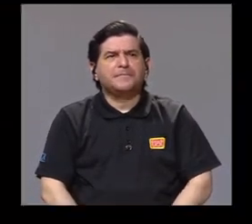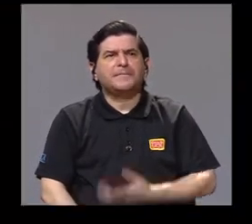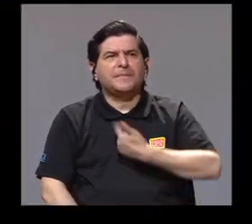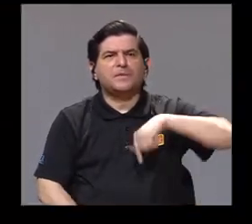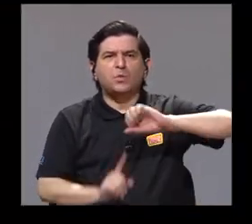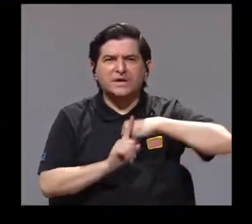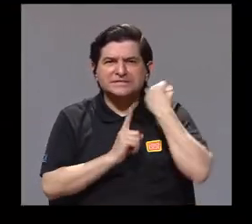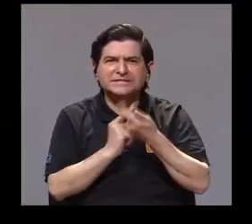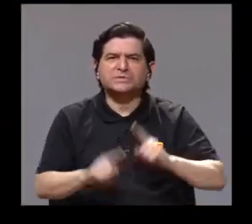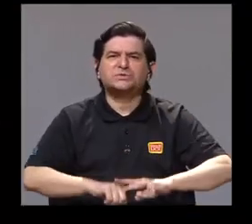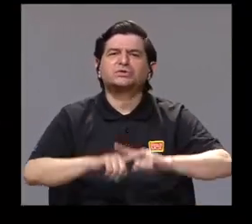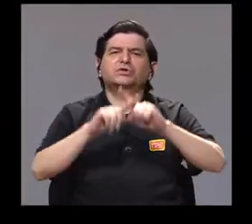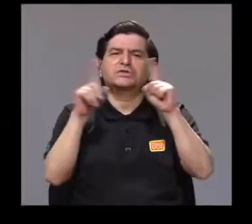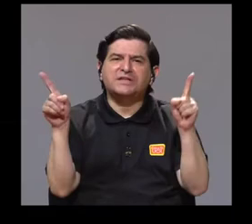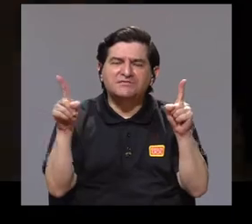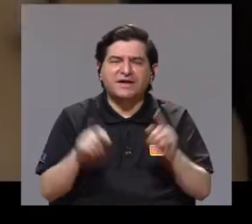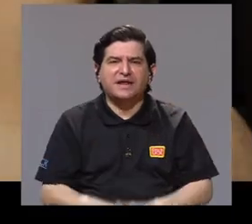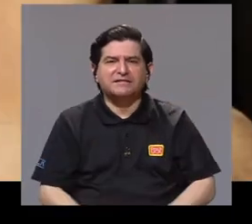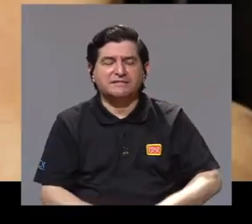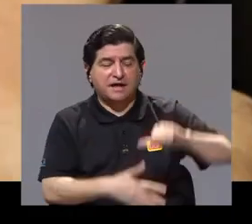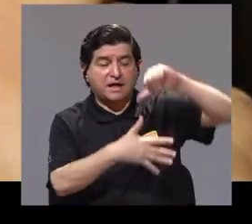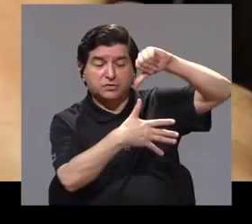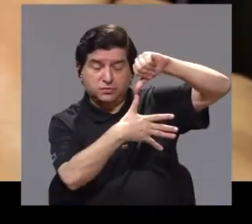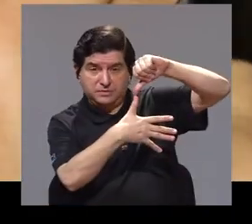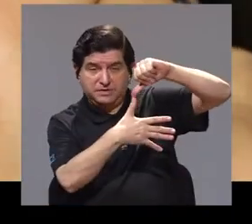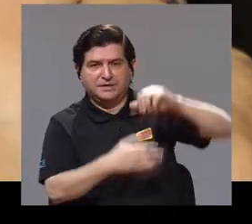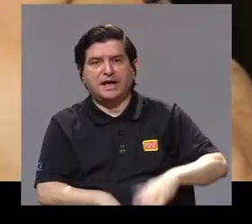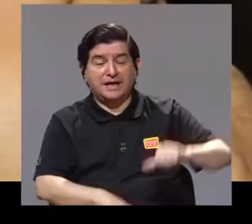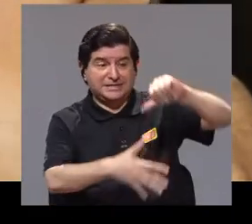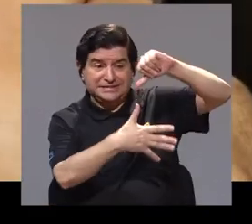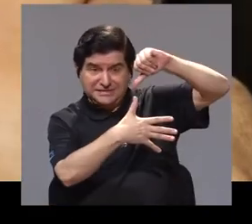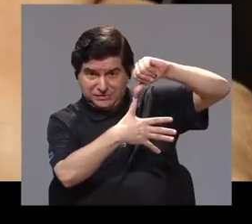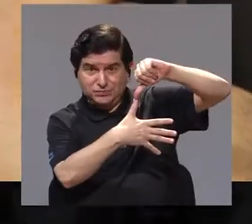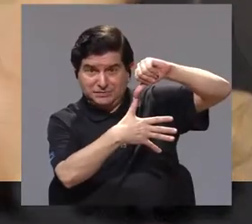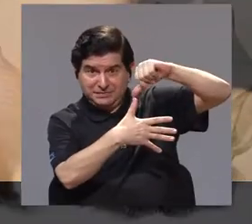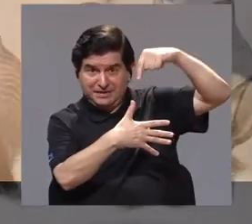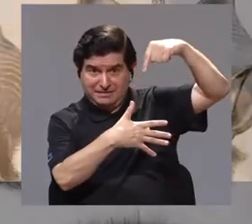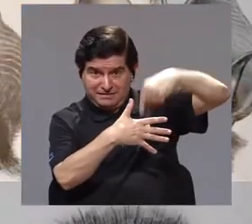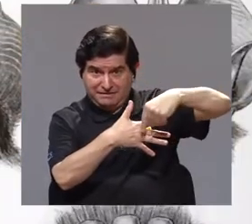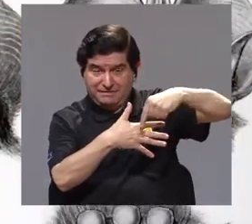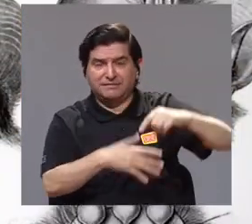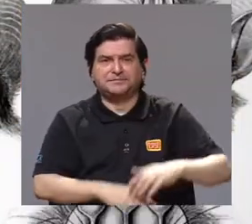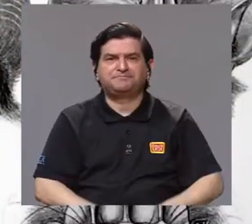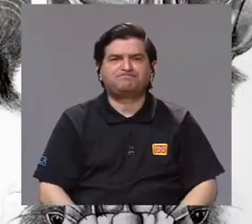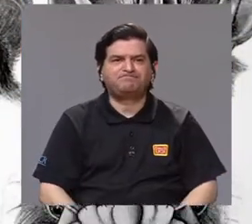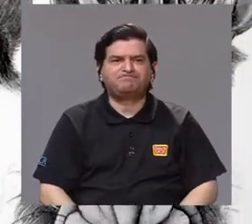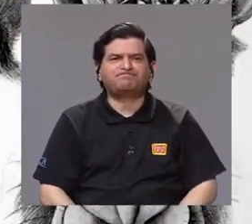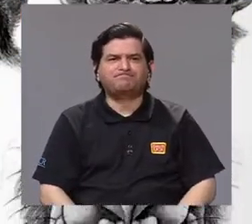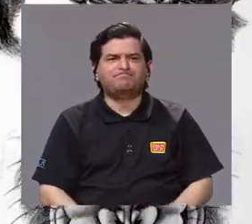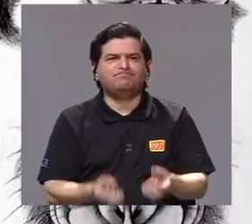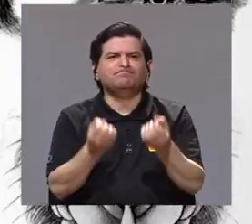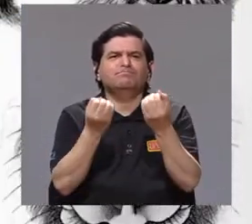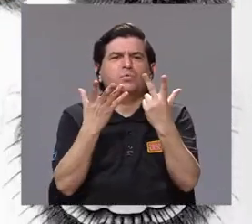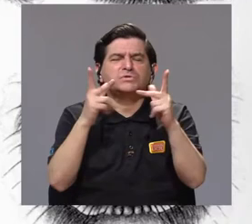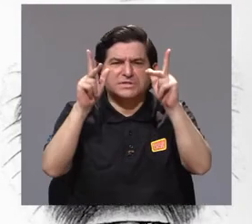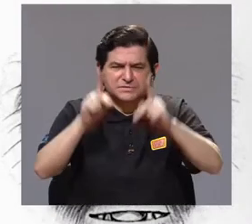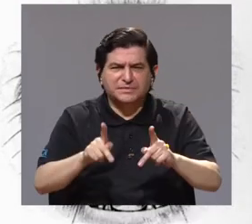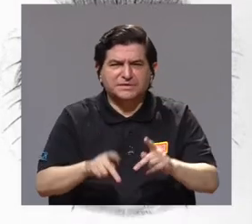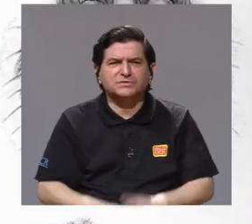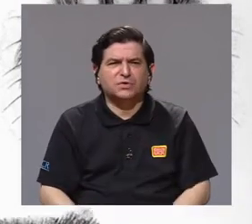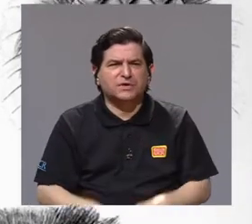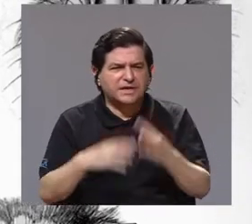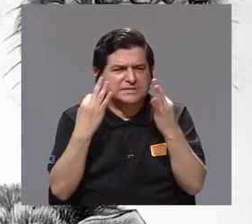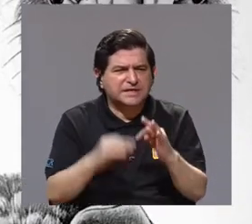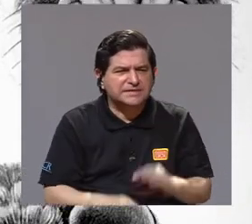Pues, digamos que nuestra situación es distinta a la de Sudamérica, ¿verdad? En Sudamérica todavía existe mucha